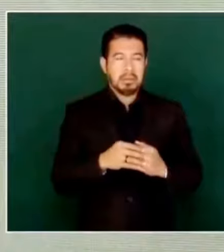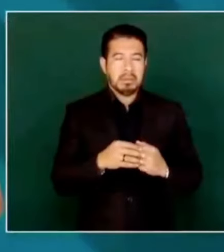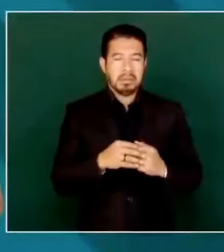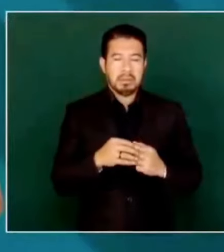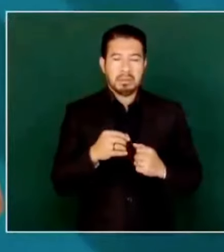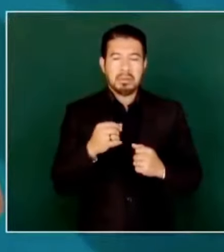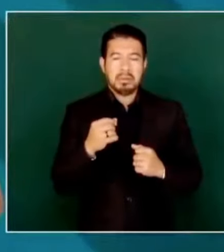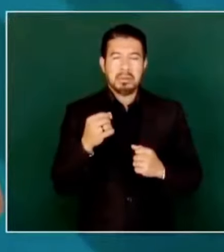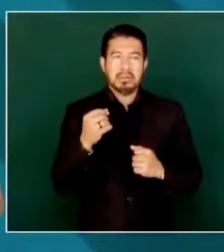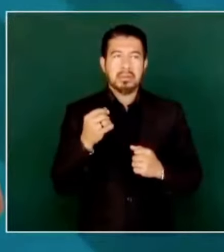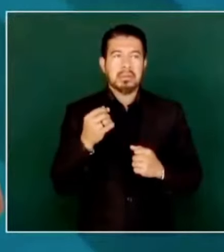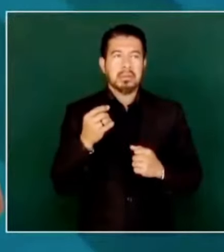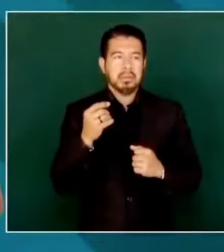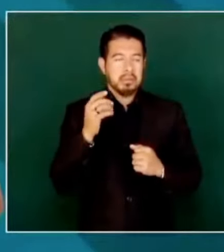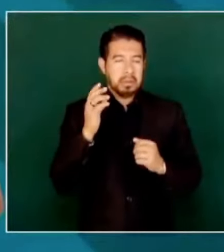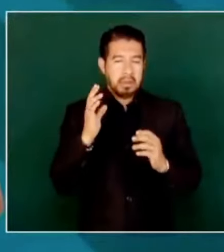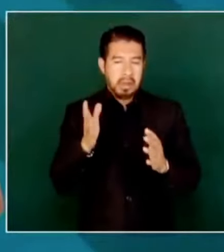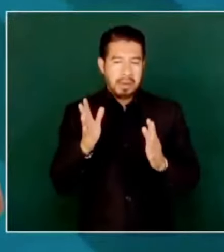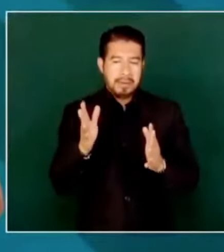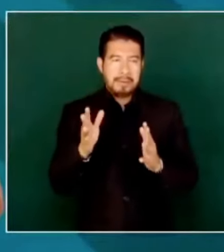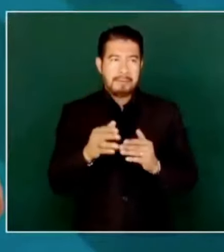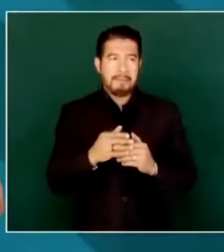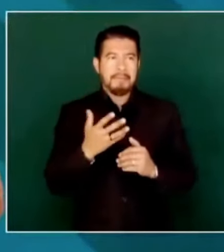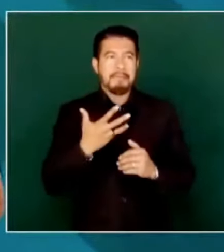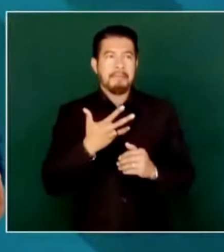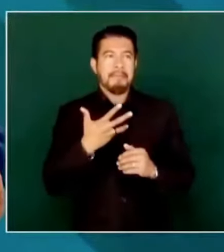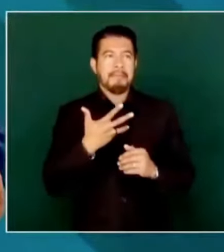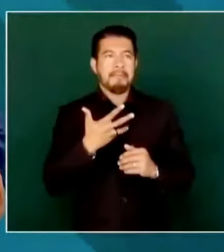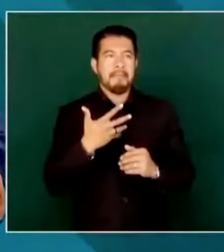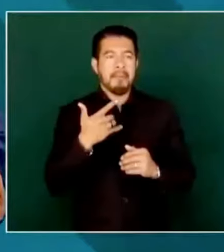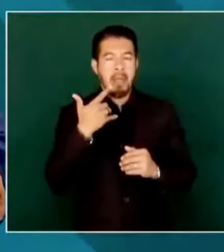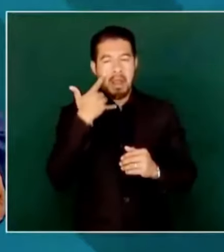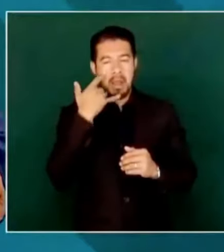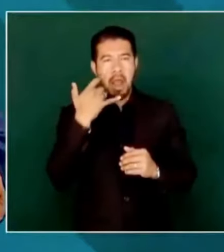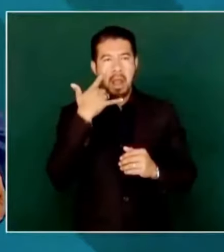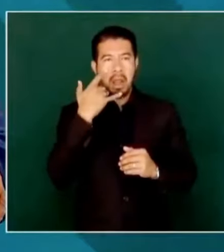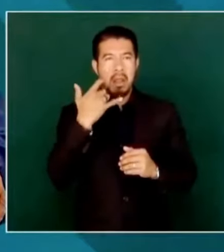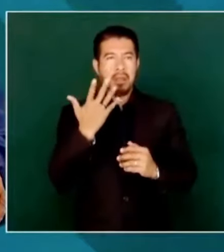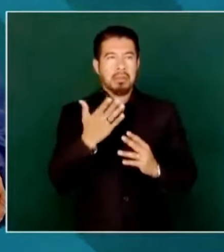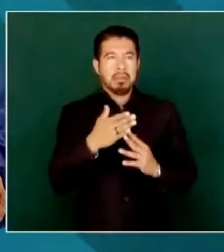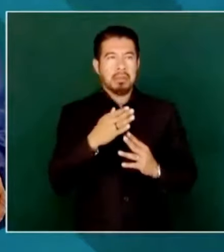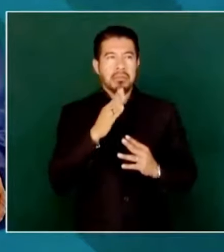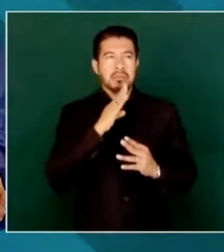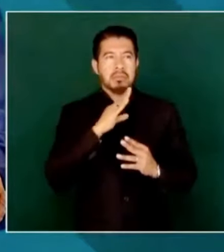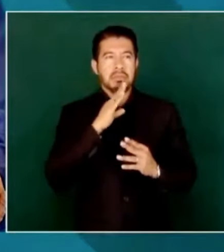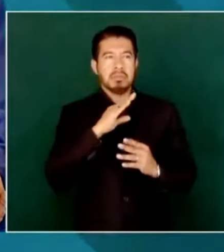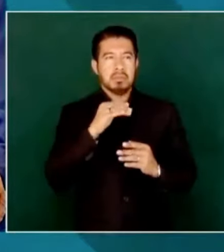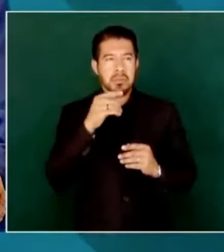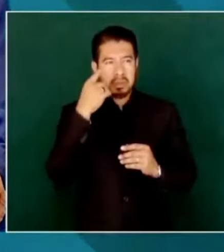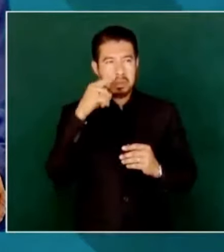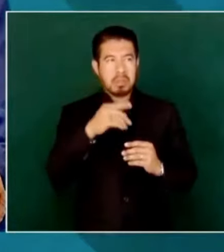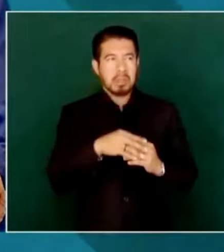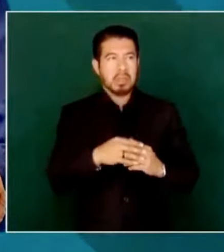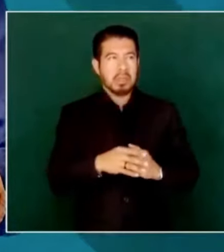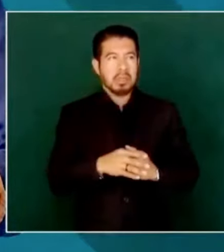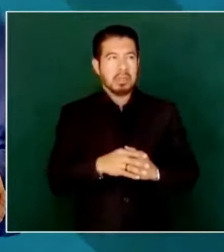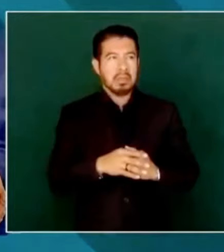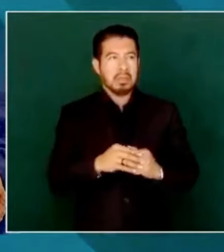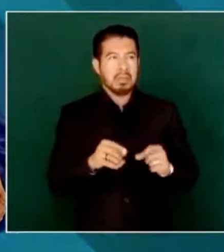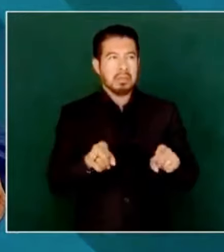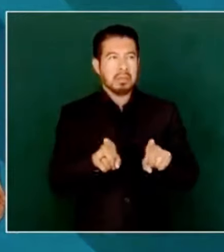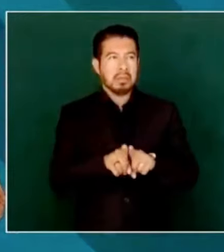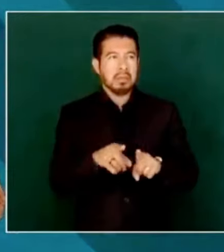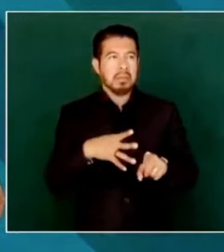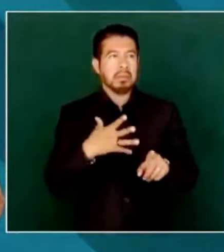seguir enrareciendo el ambiente o a buscar enrarecer el ambiente con lo de la